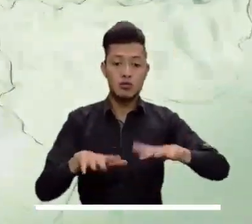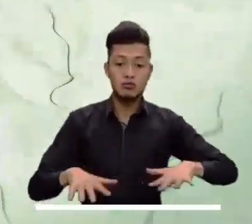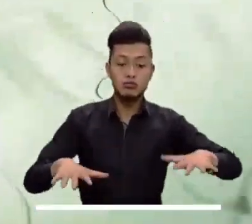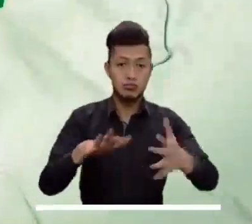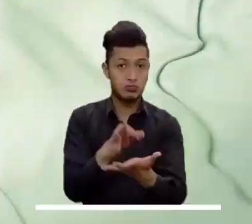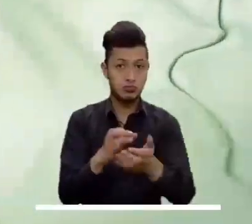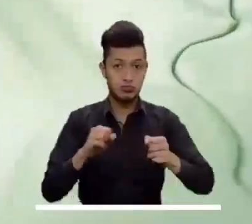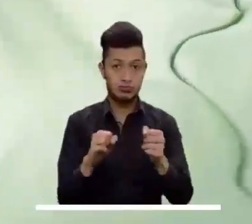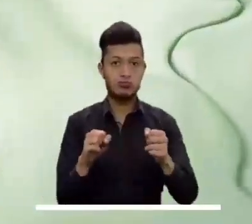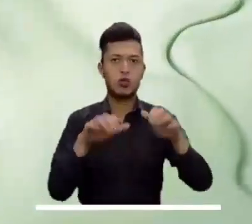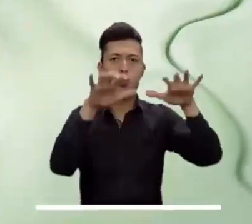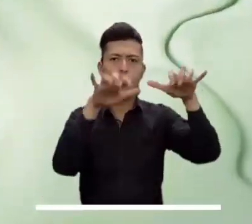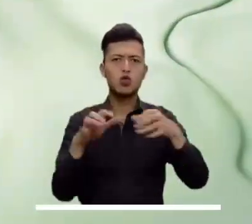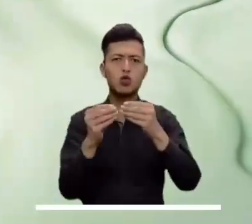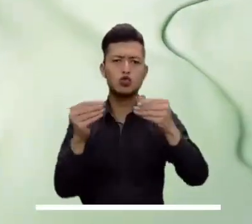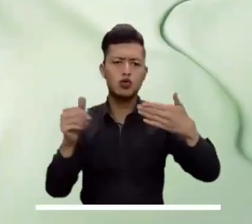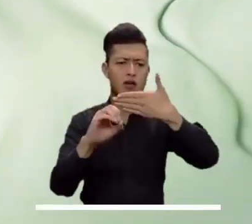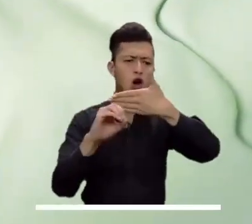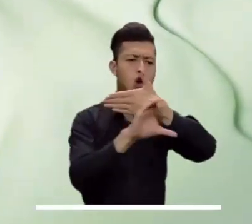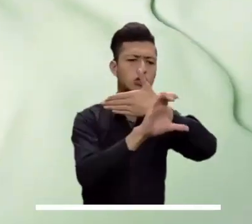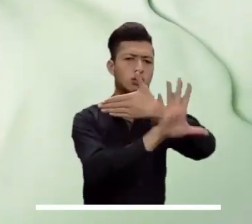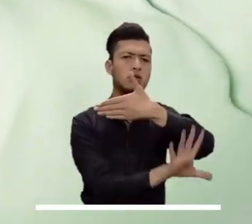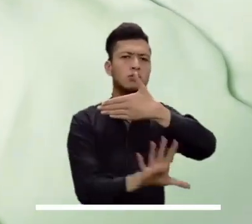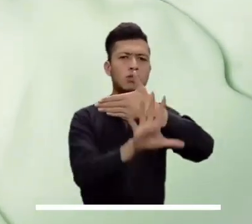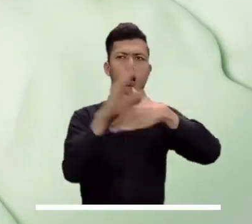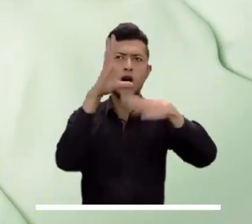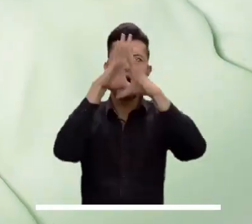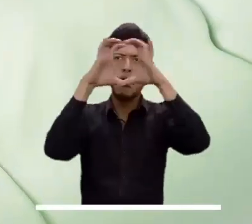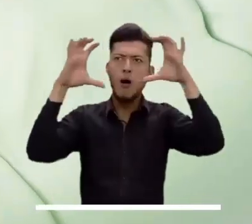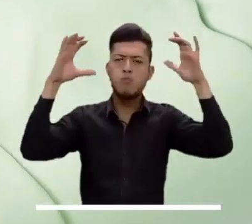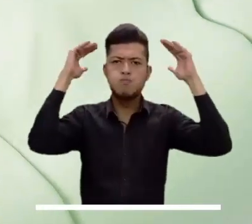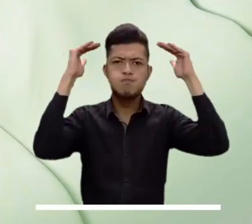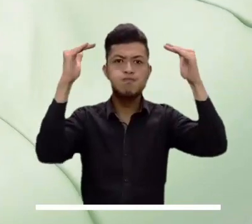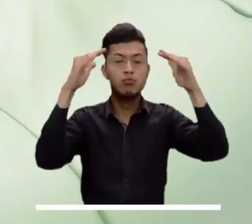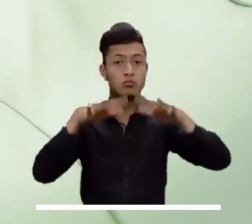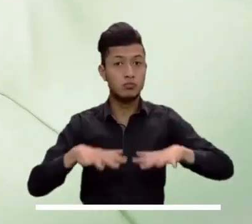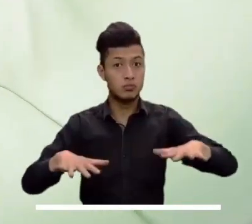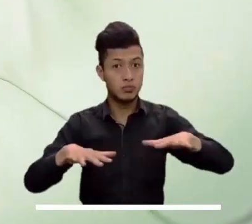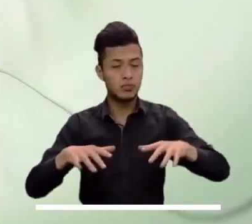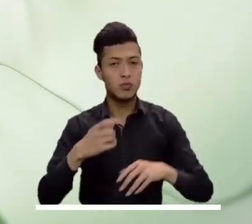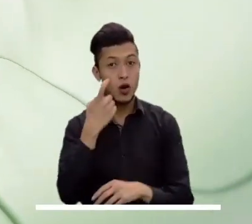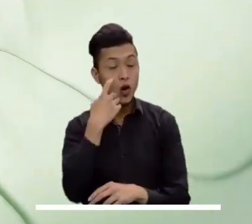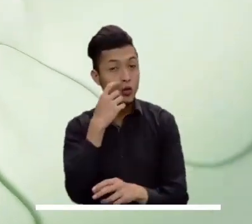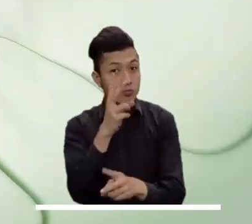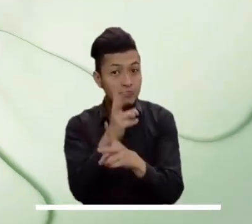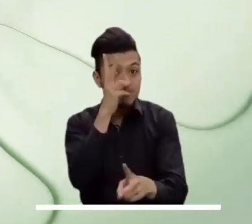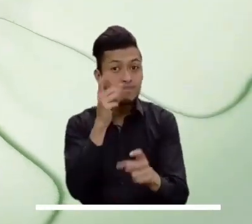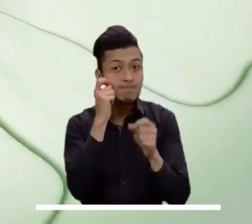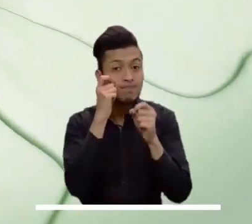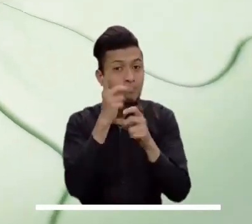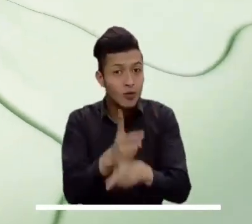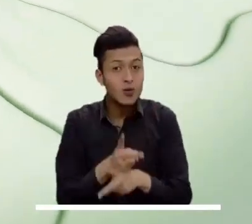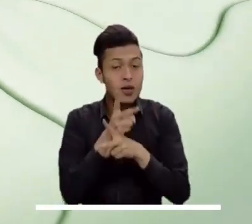Por último, los pronósticos en la capital anuncian tiempo nublado y precipitaciones ligeras en el occidente de la ciudad.